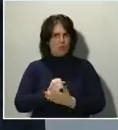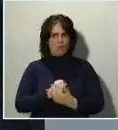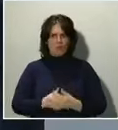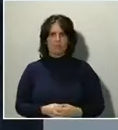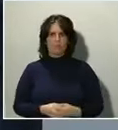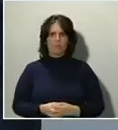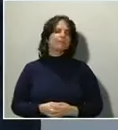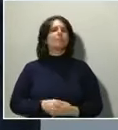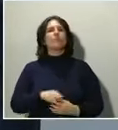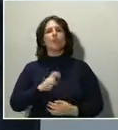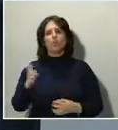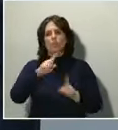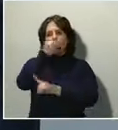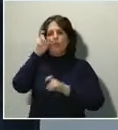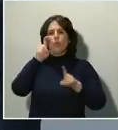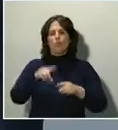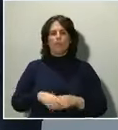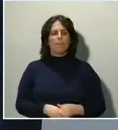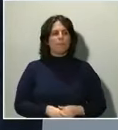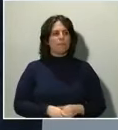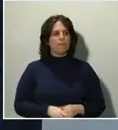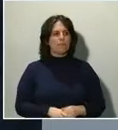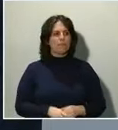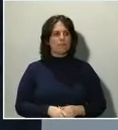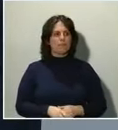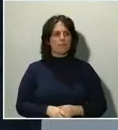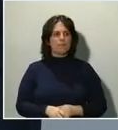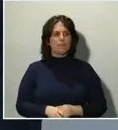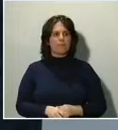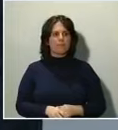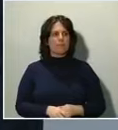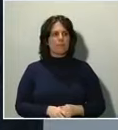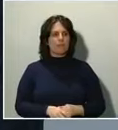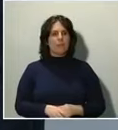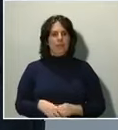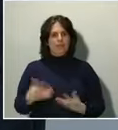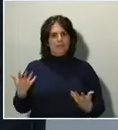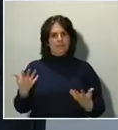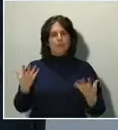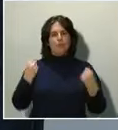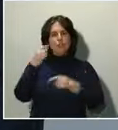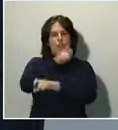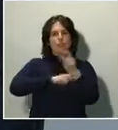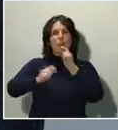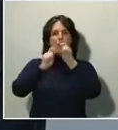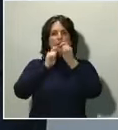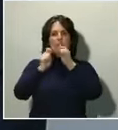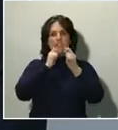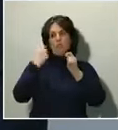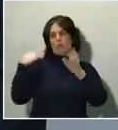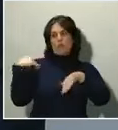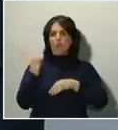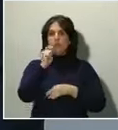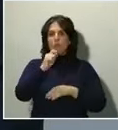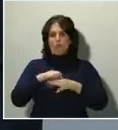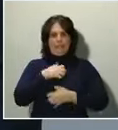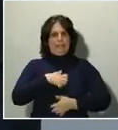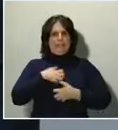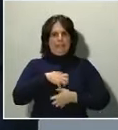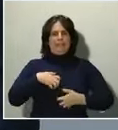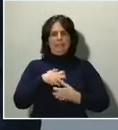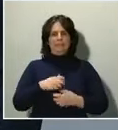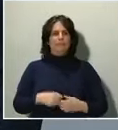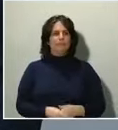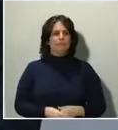Por lo que veo, es una pregunta que atraviesa la inquietud de decenas de periodistas formuladas en los últimos minutos. El Punta Will lo formula.